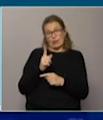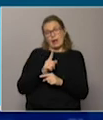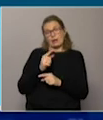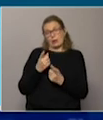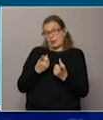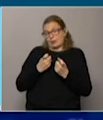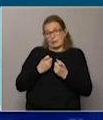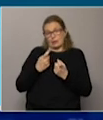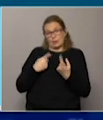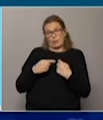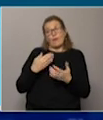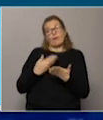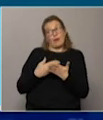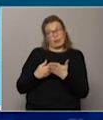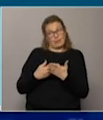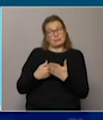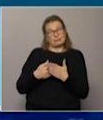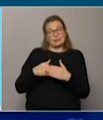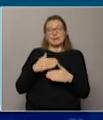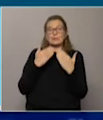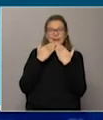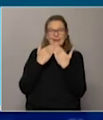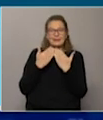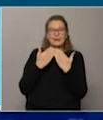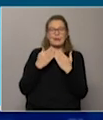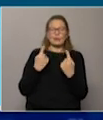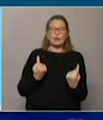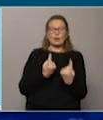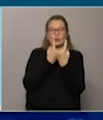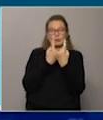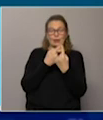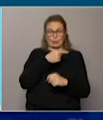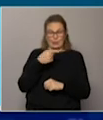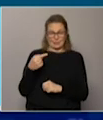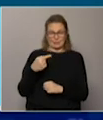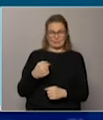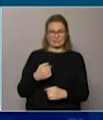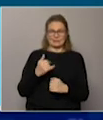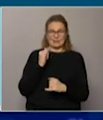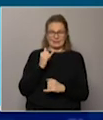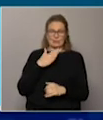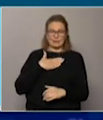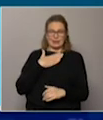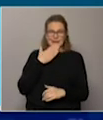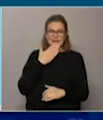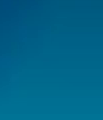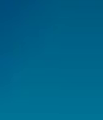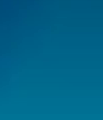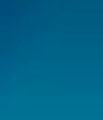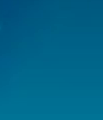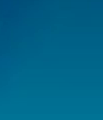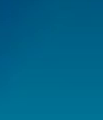necesaria, pero no suficiente. Bien, gracias Germán. Y nos estamos reencontrando en una semana. Sí, muchas gracias a todos. Abrazo.